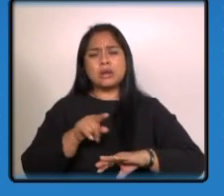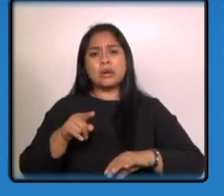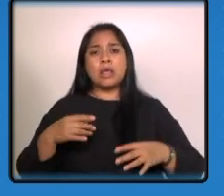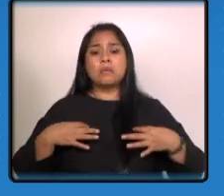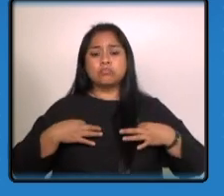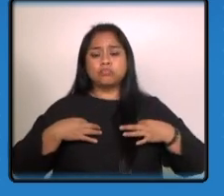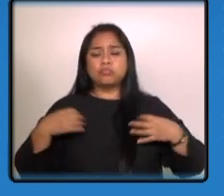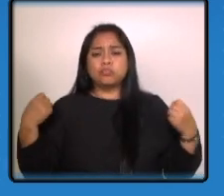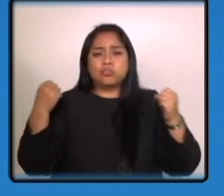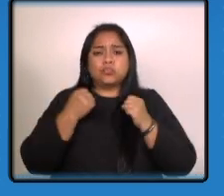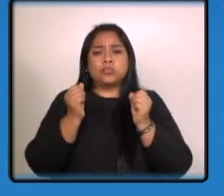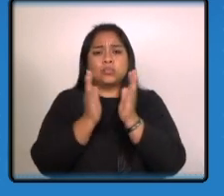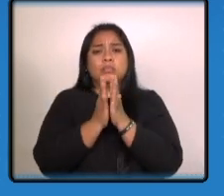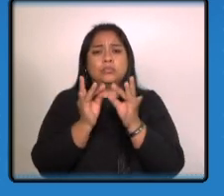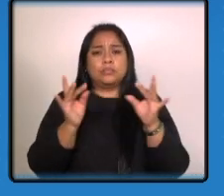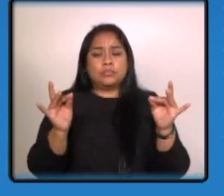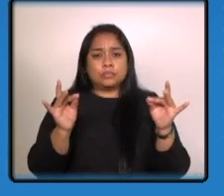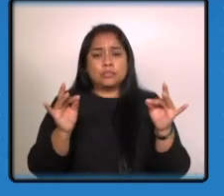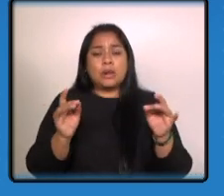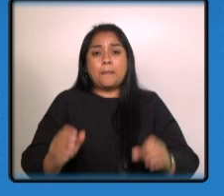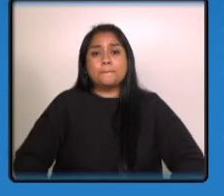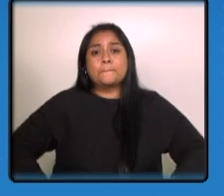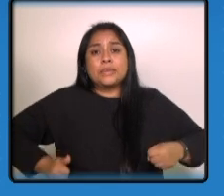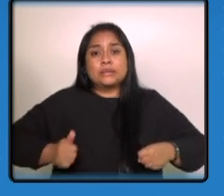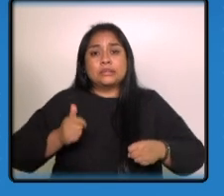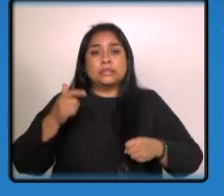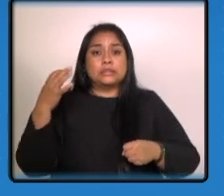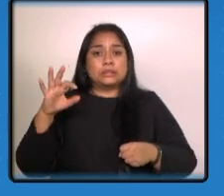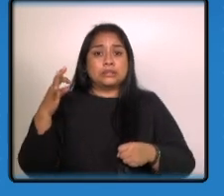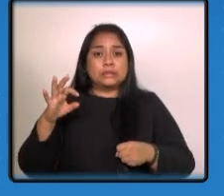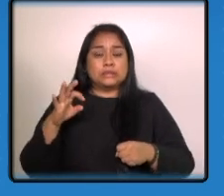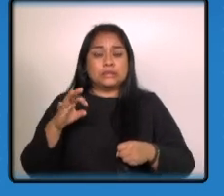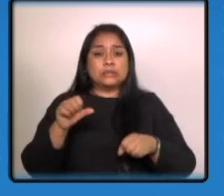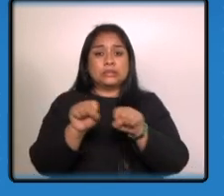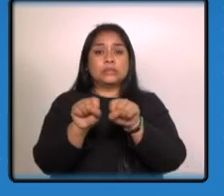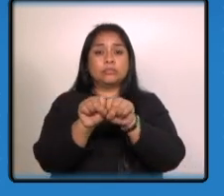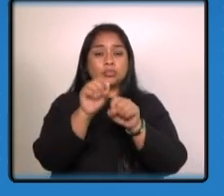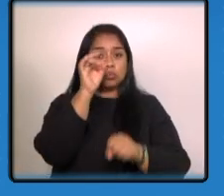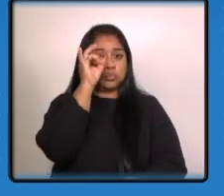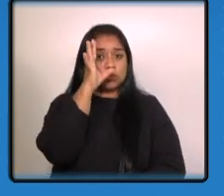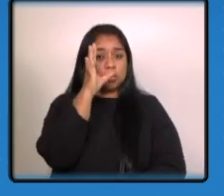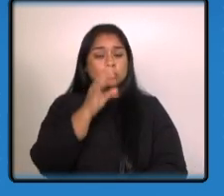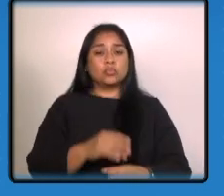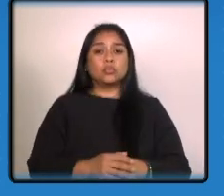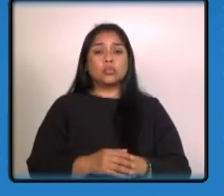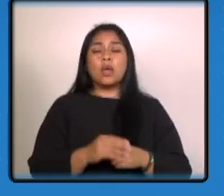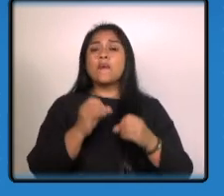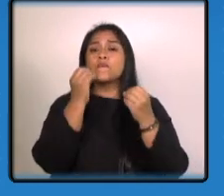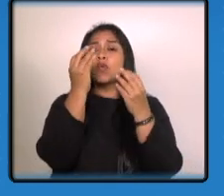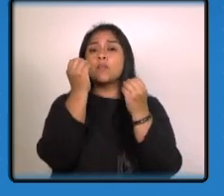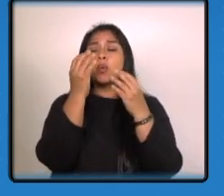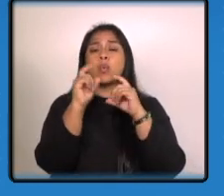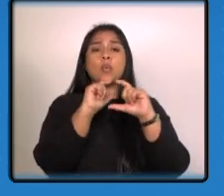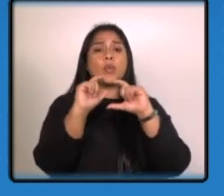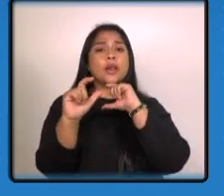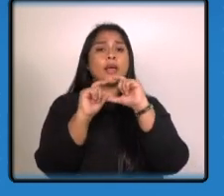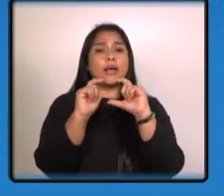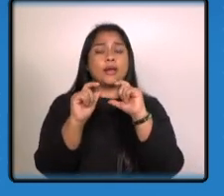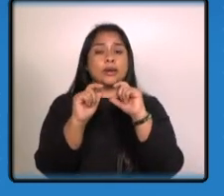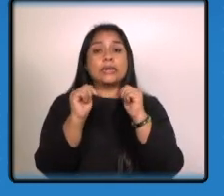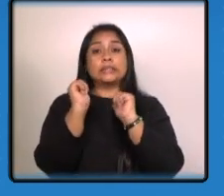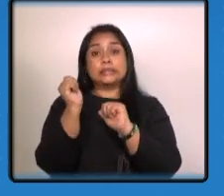suéter gris oscuro pantalón celeste y tenis blancos cualquier información comunicarse al